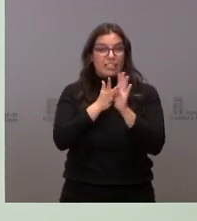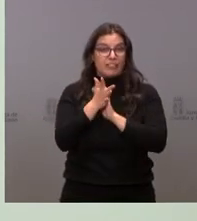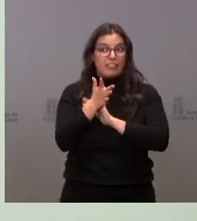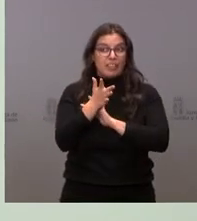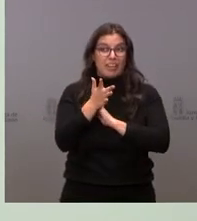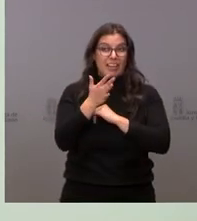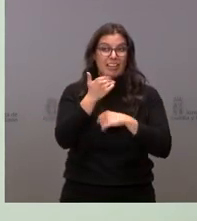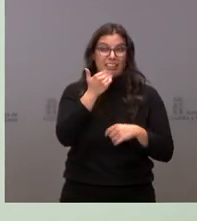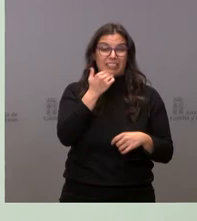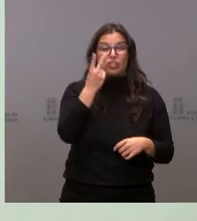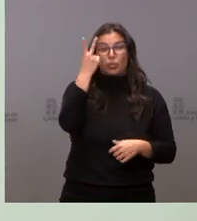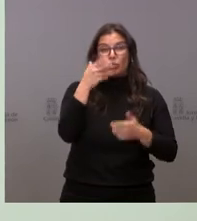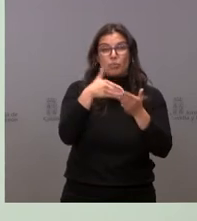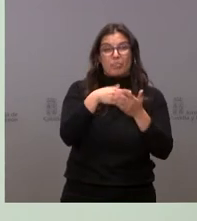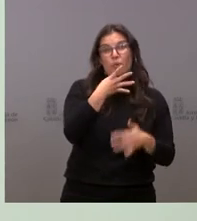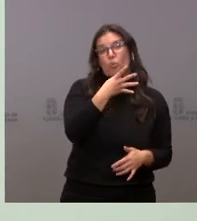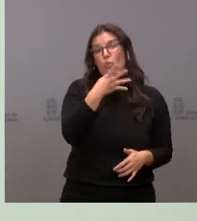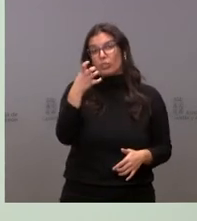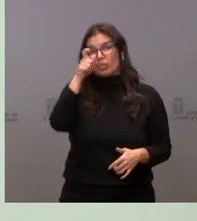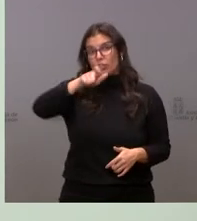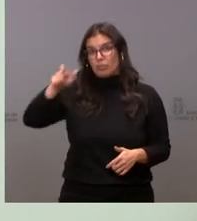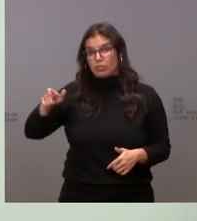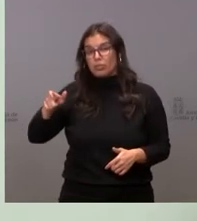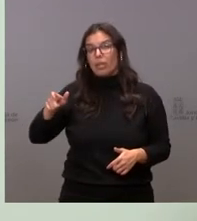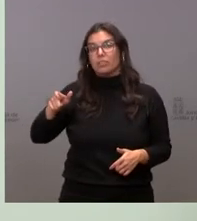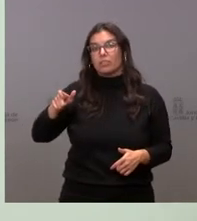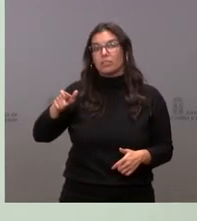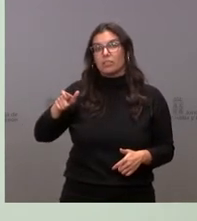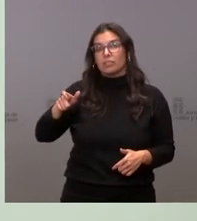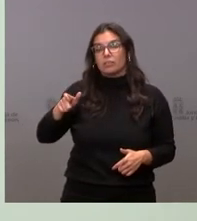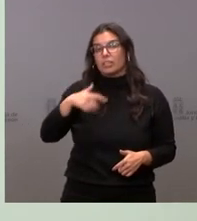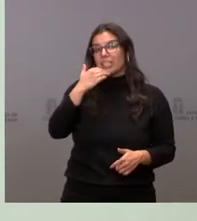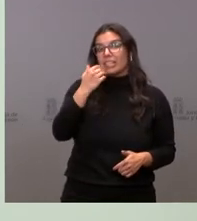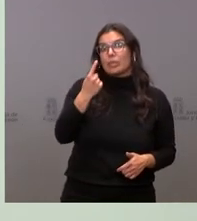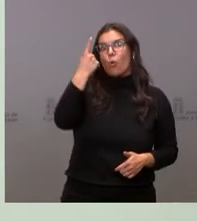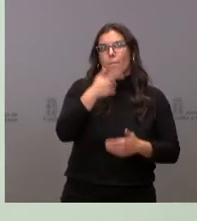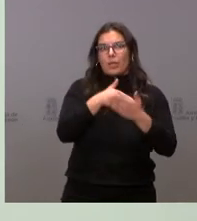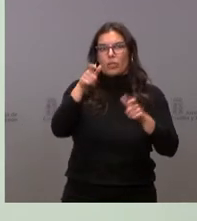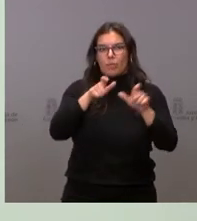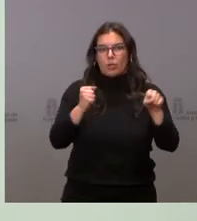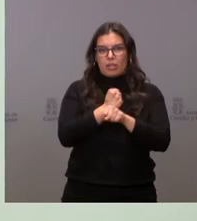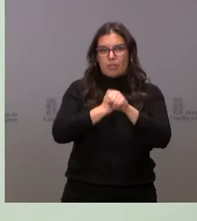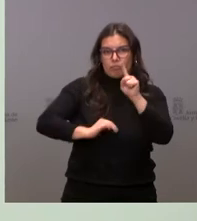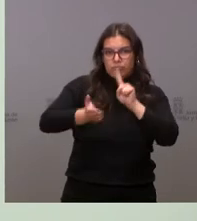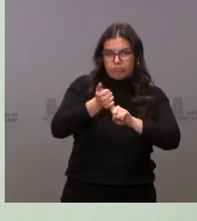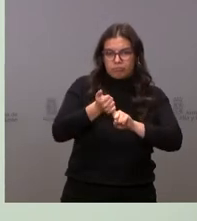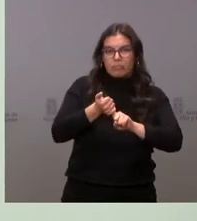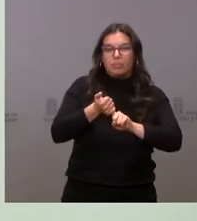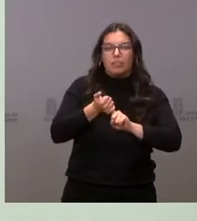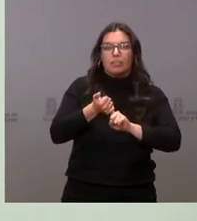2.400 personas. Rozar el millón de ocupados, cuando hemos estado en una situación